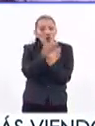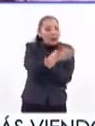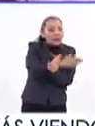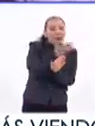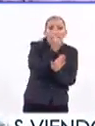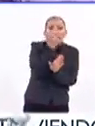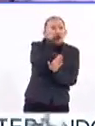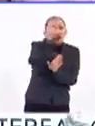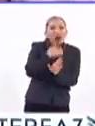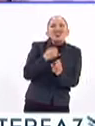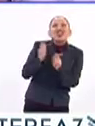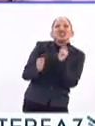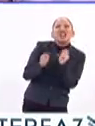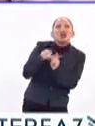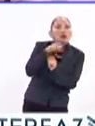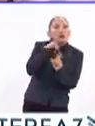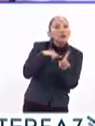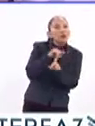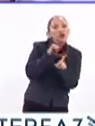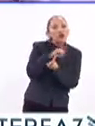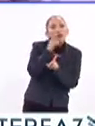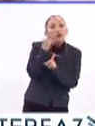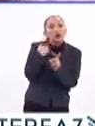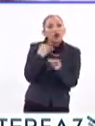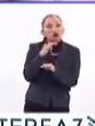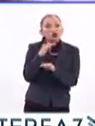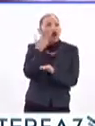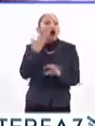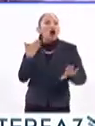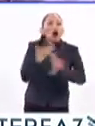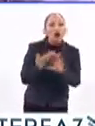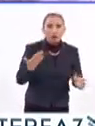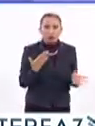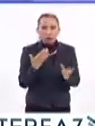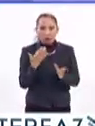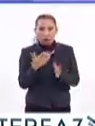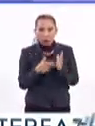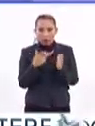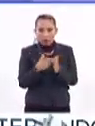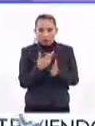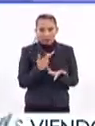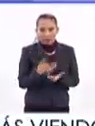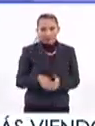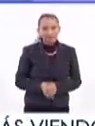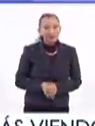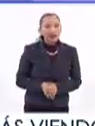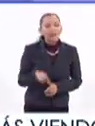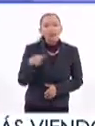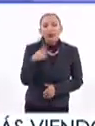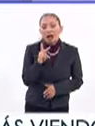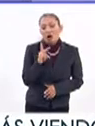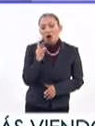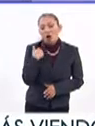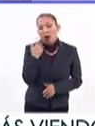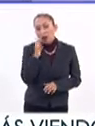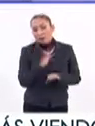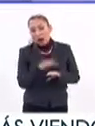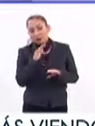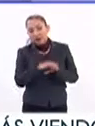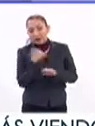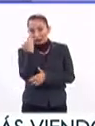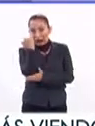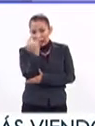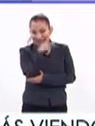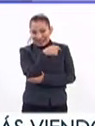plenitud de conciencia, por lo cual no puede ser bullying porque no puede ser con toda la intención reiterativa de molestar. Sin embargo, cada vez los